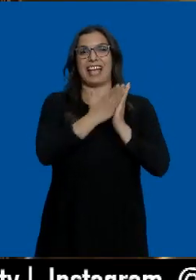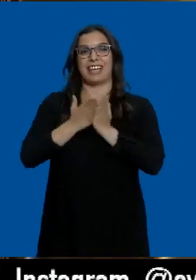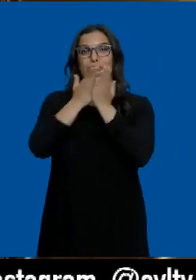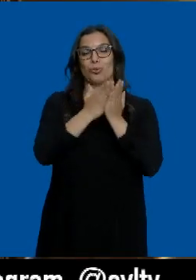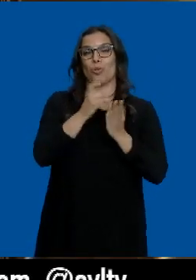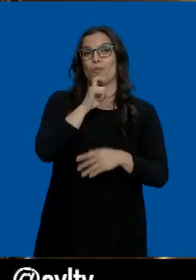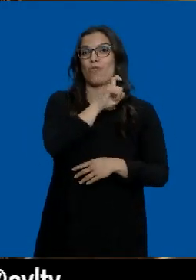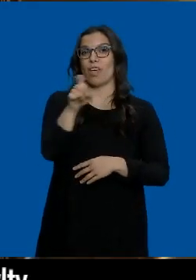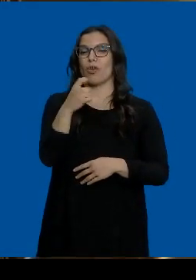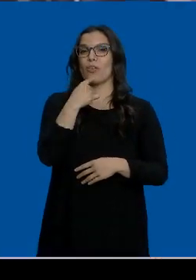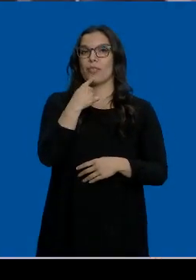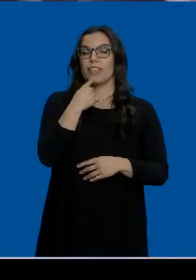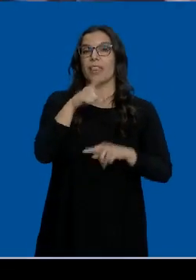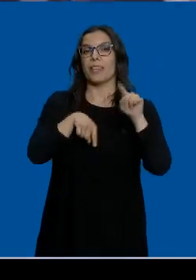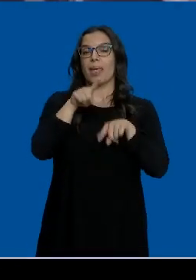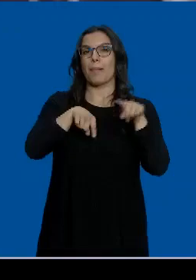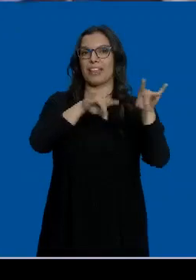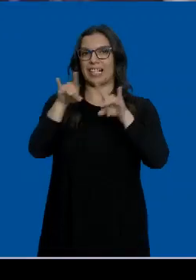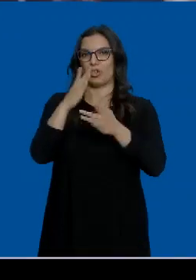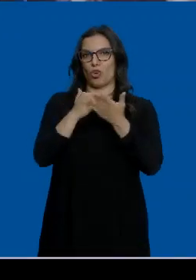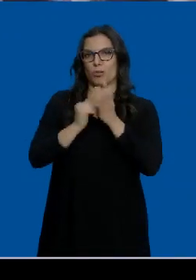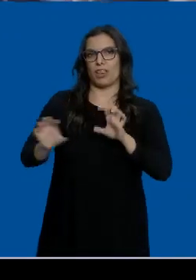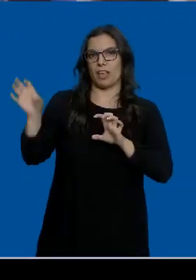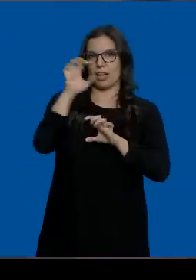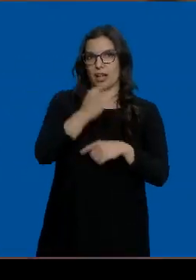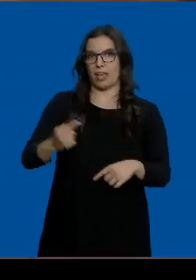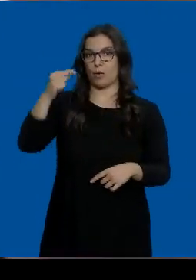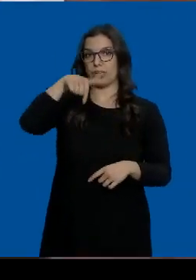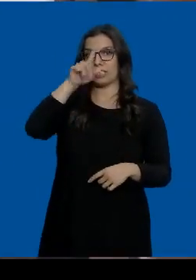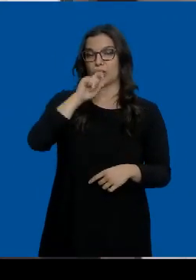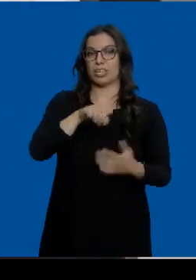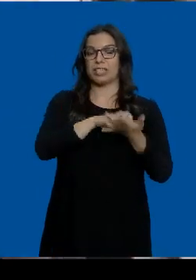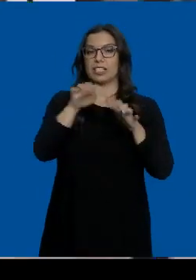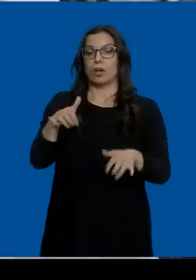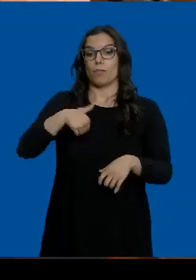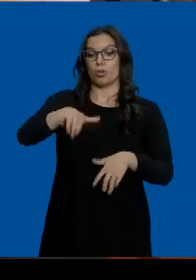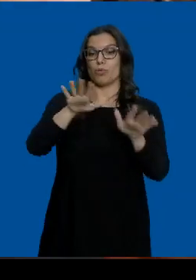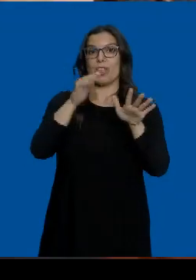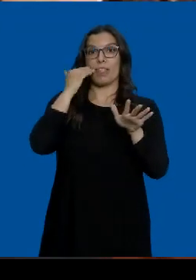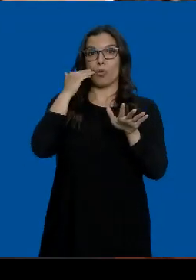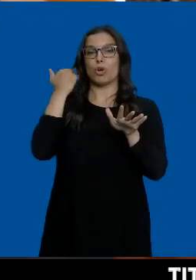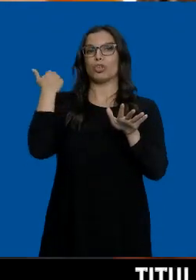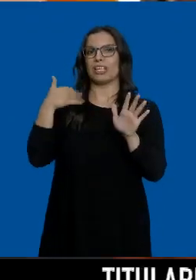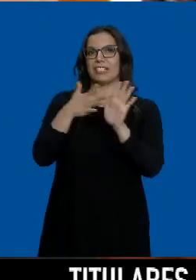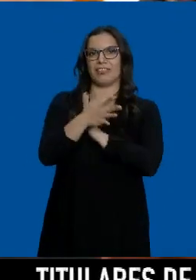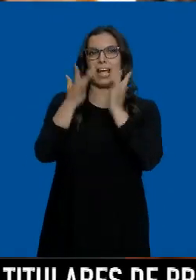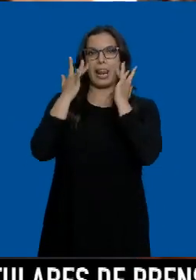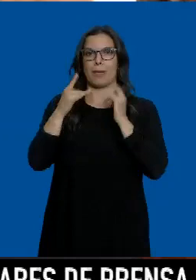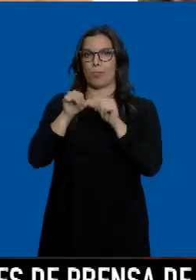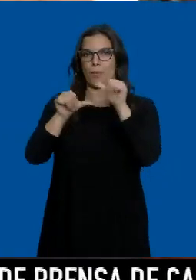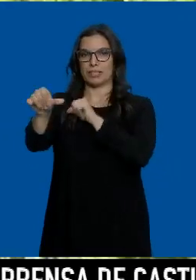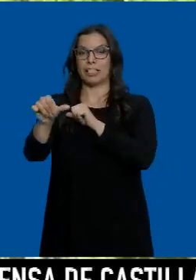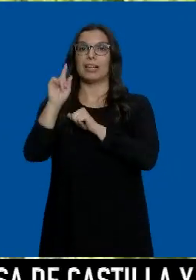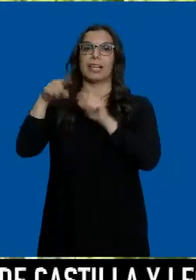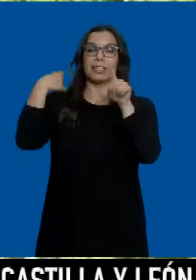Fundación Civismo y que depende de territorios. Este año en Castilla y León será el próximo 10 de julio y a nivel nacional el